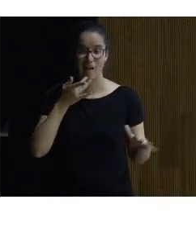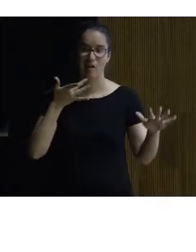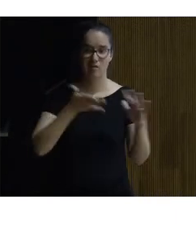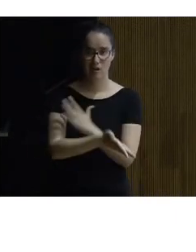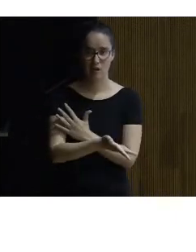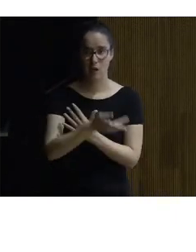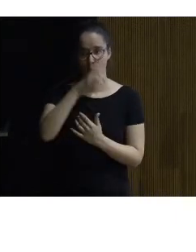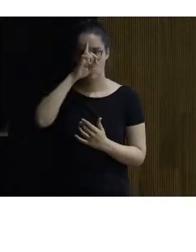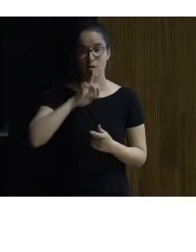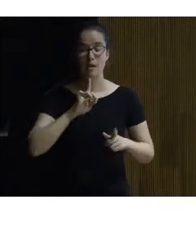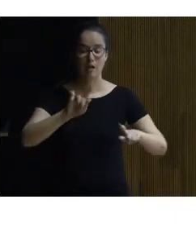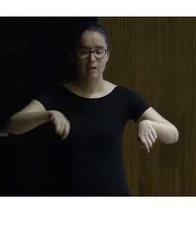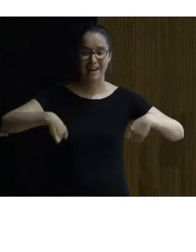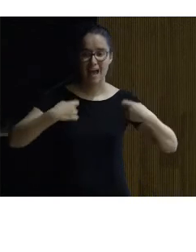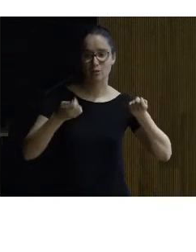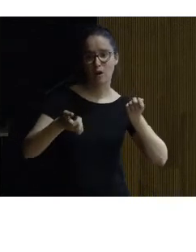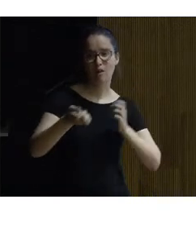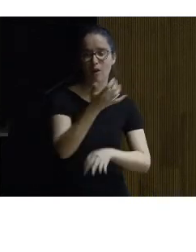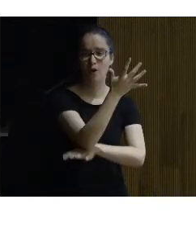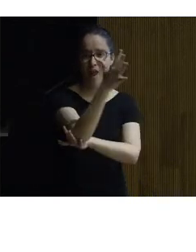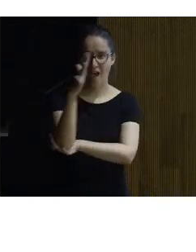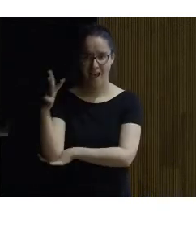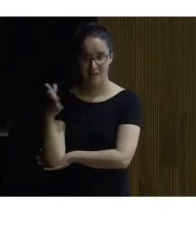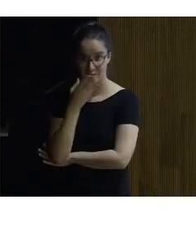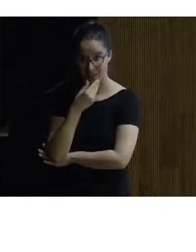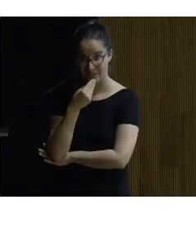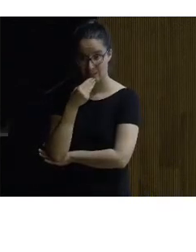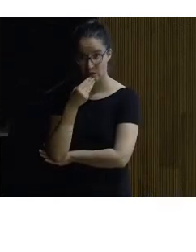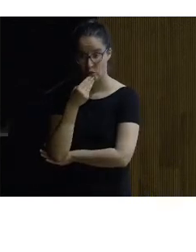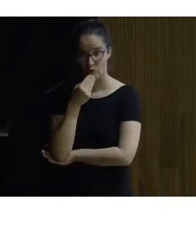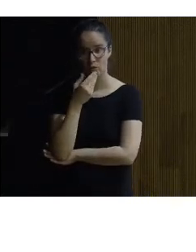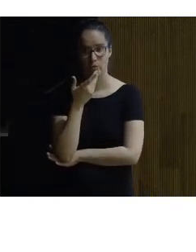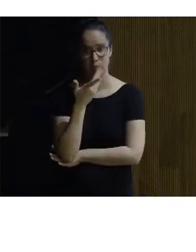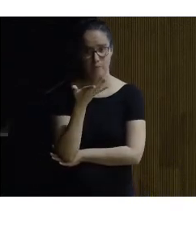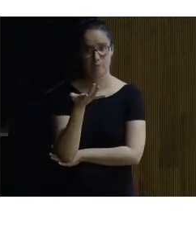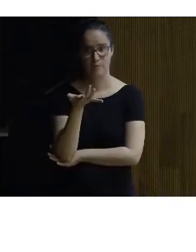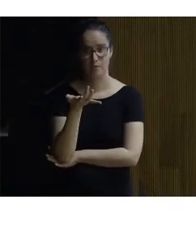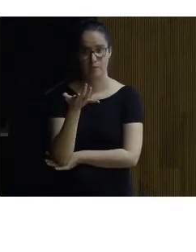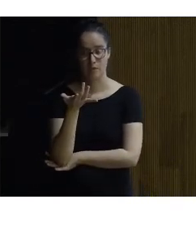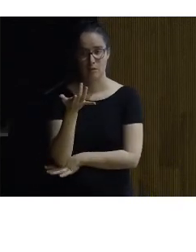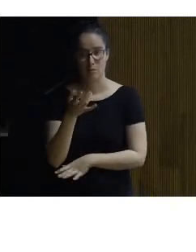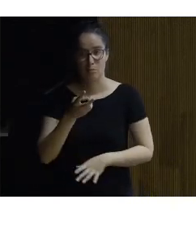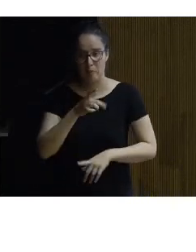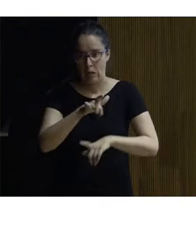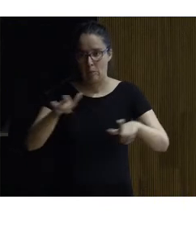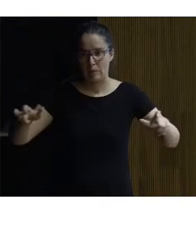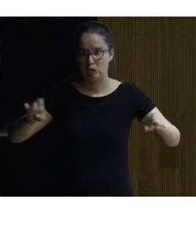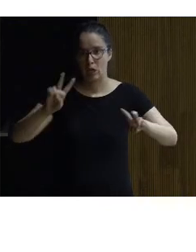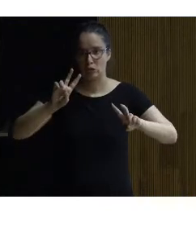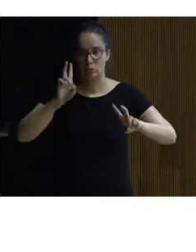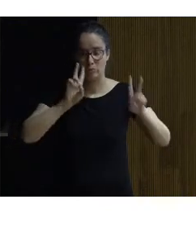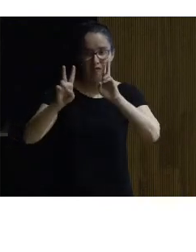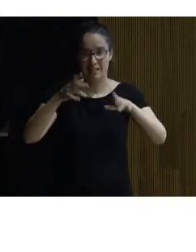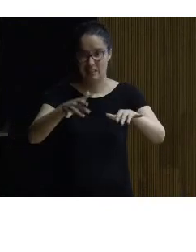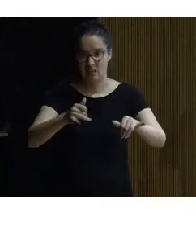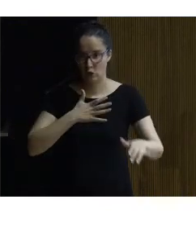una imagen de naturaleza con algunos árboles pero sin intervención de otros paseantes etcétera